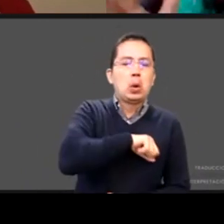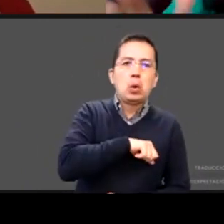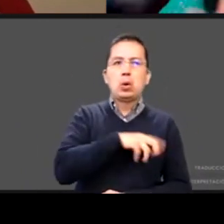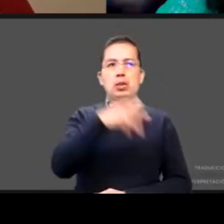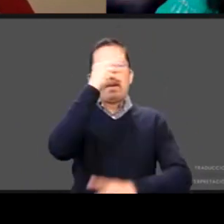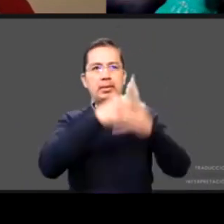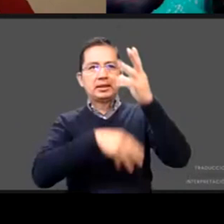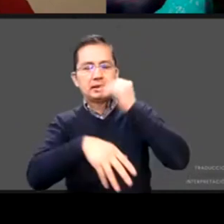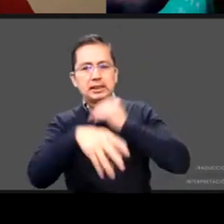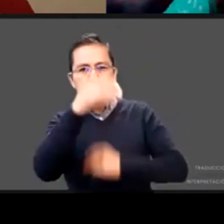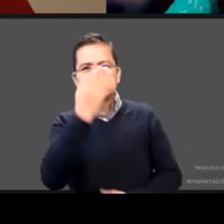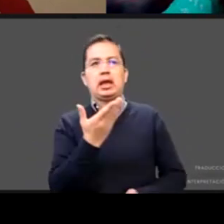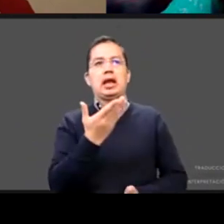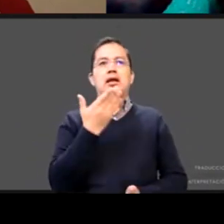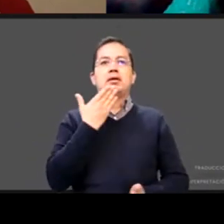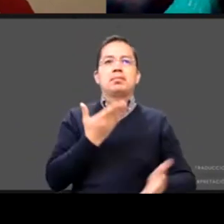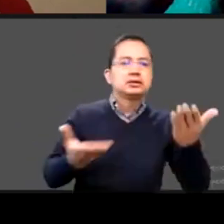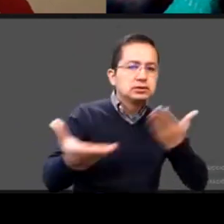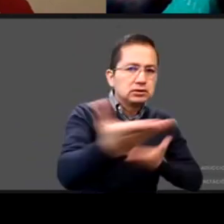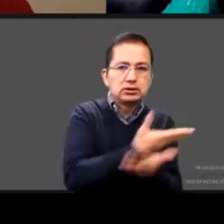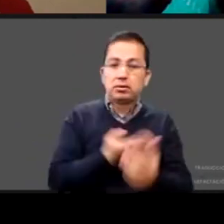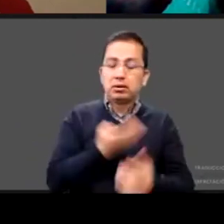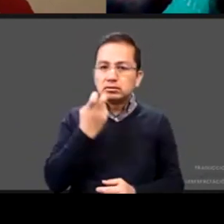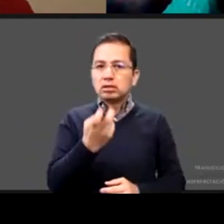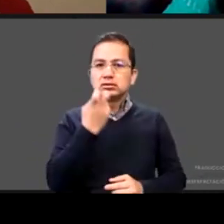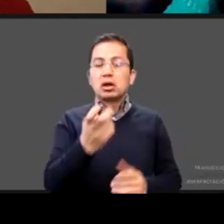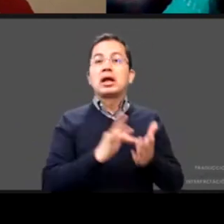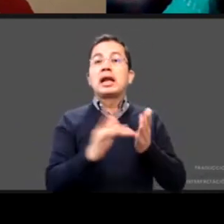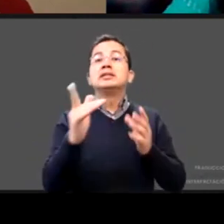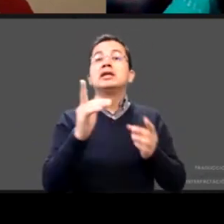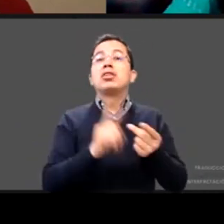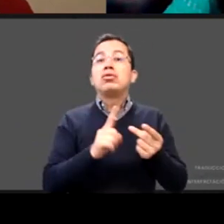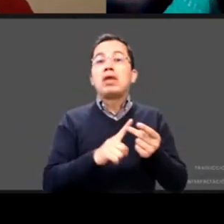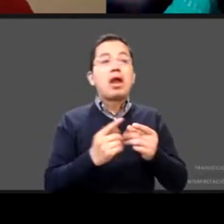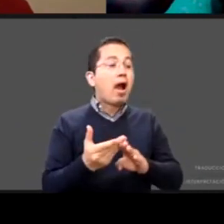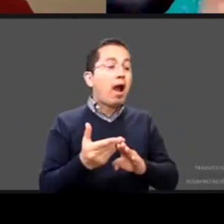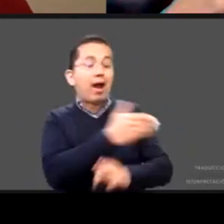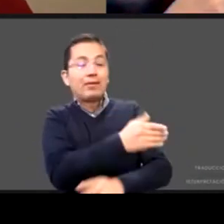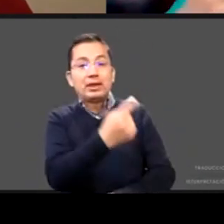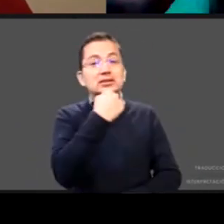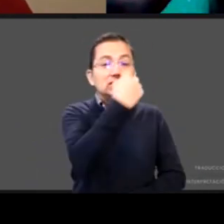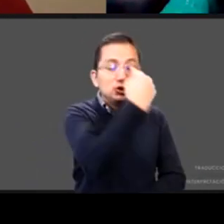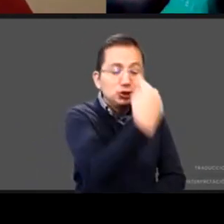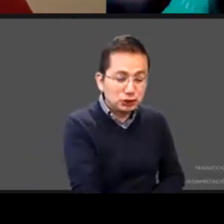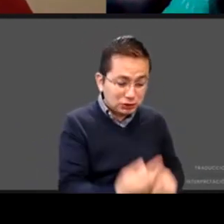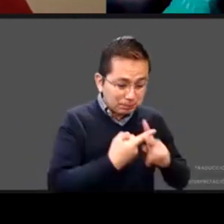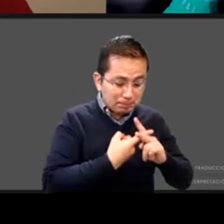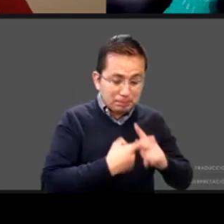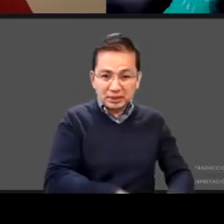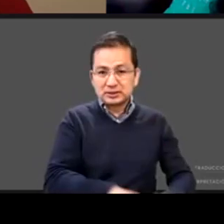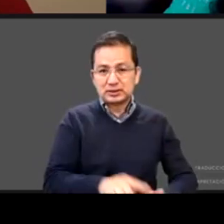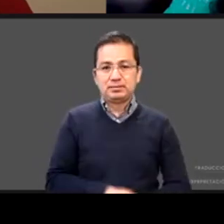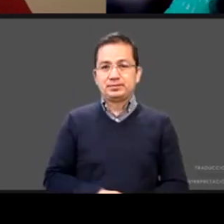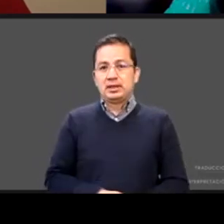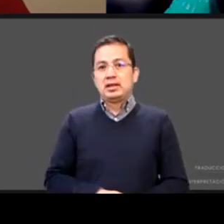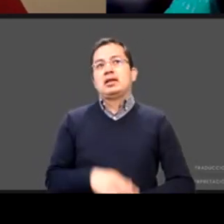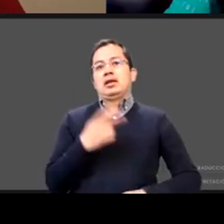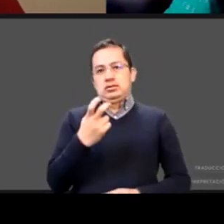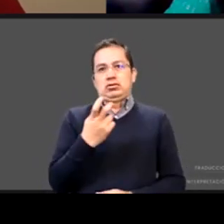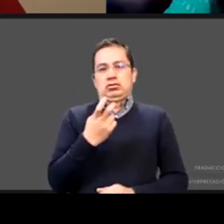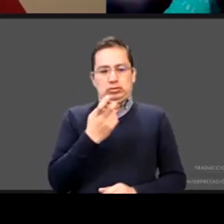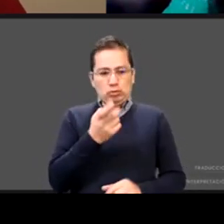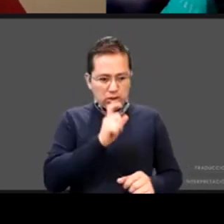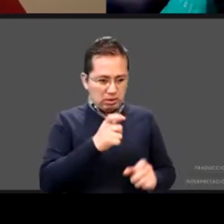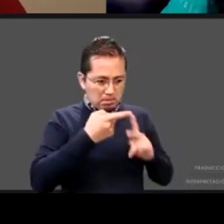nosotros pensamos en los principales problemas de México y los podemos concatenar con estas áreas del desarrollo de las